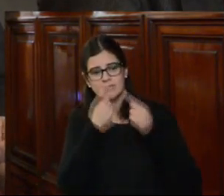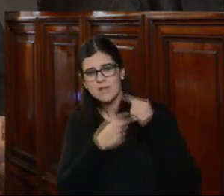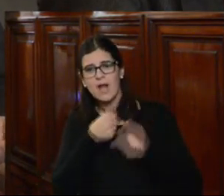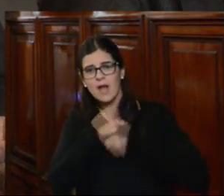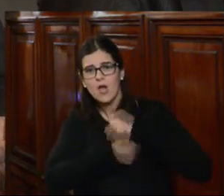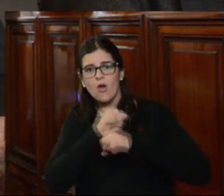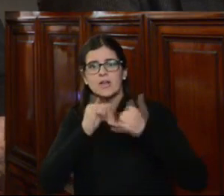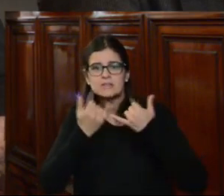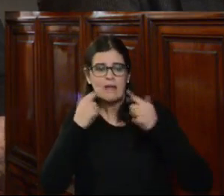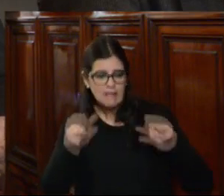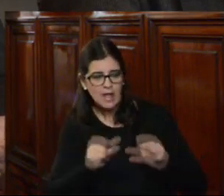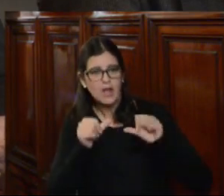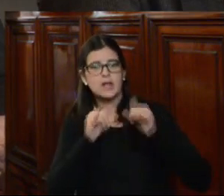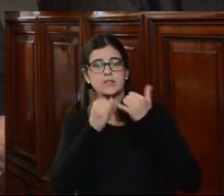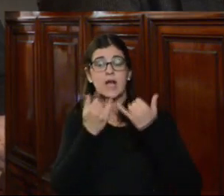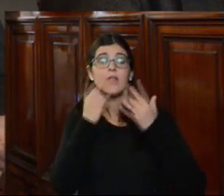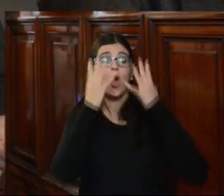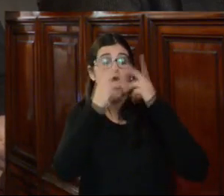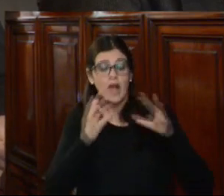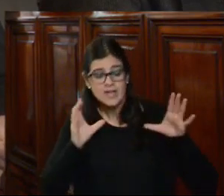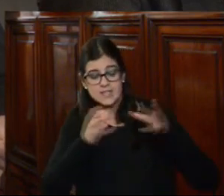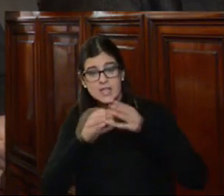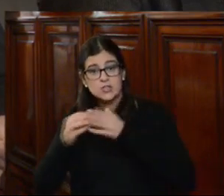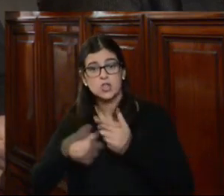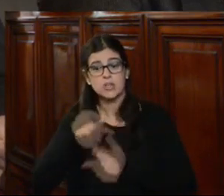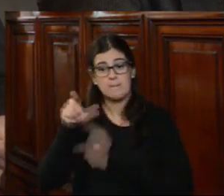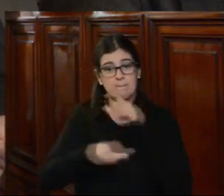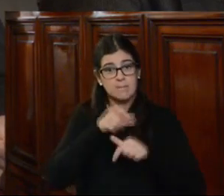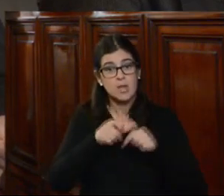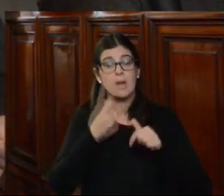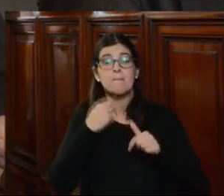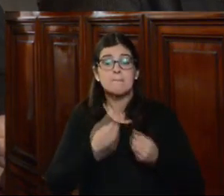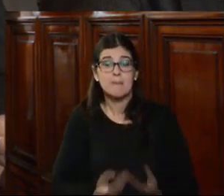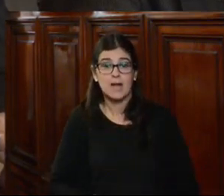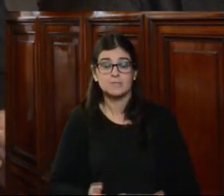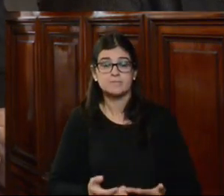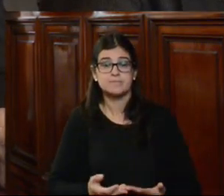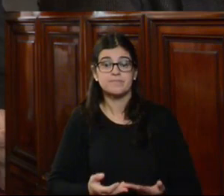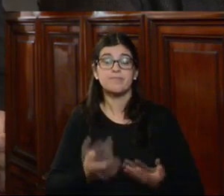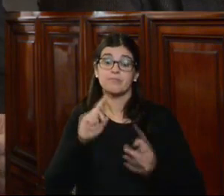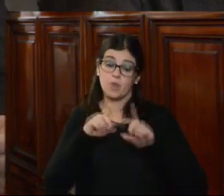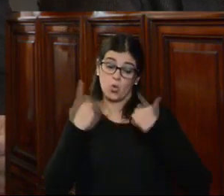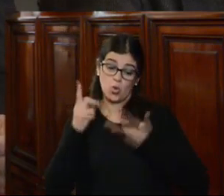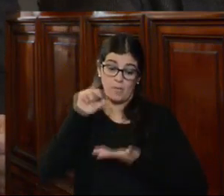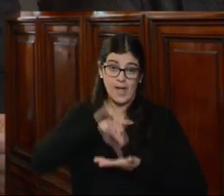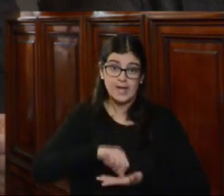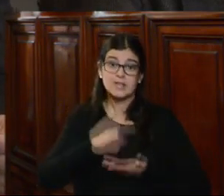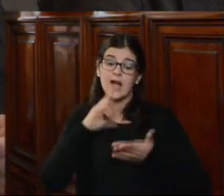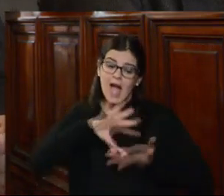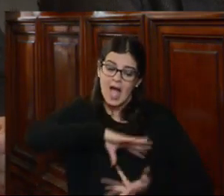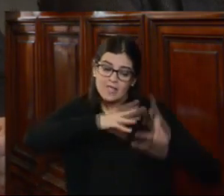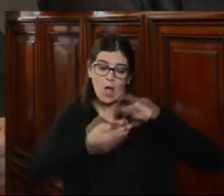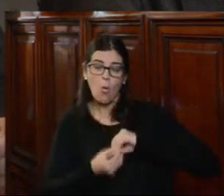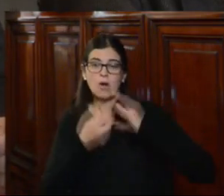acciones de las organizaciones de la sociedad civil para que nuestro país adecuara su